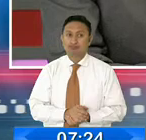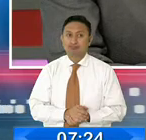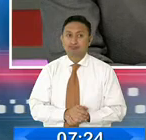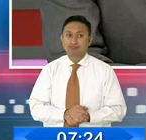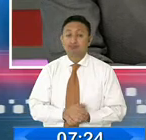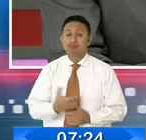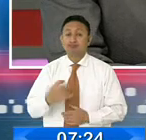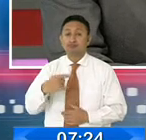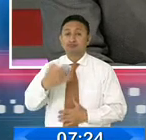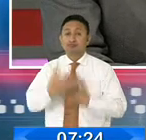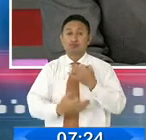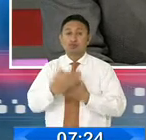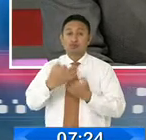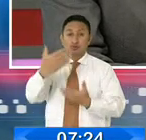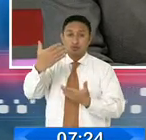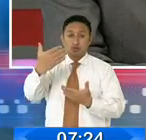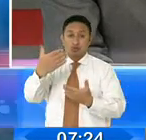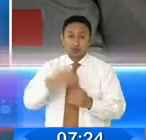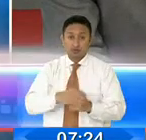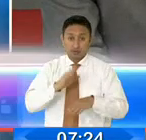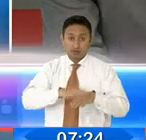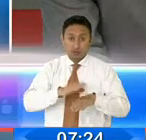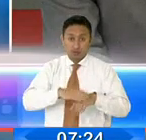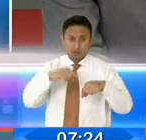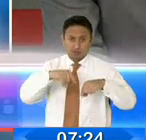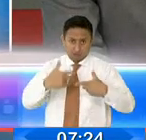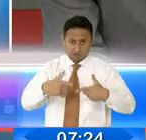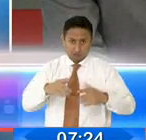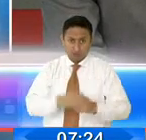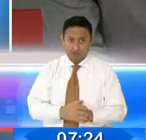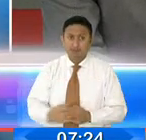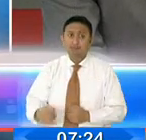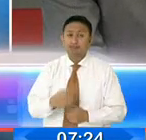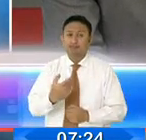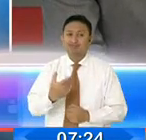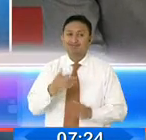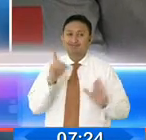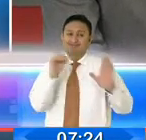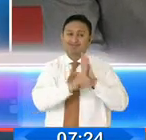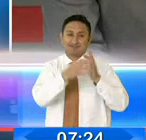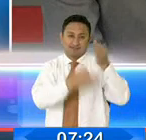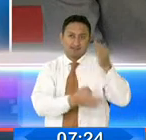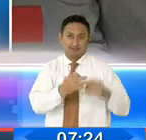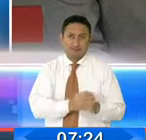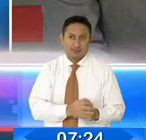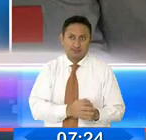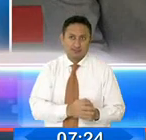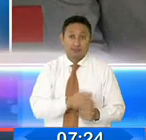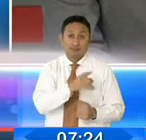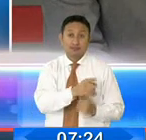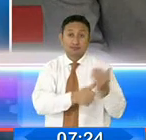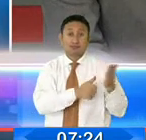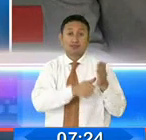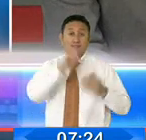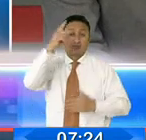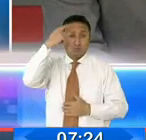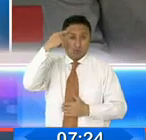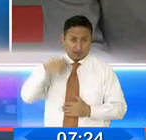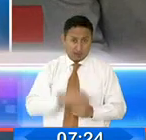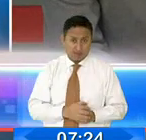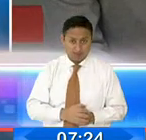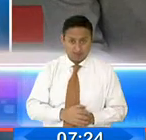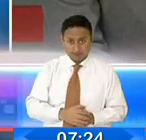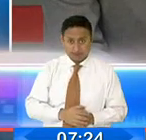juicio político están claramente establecidas en la demanda del juicio que tiene la señora ministra, así que no es que